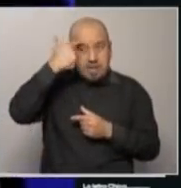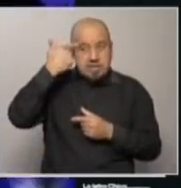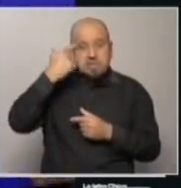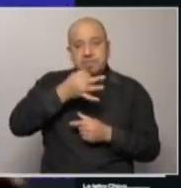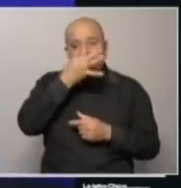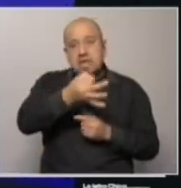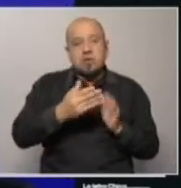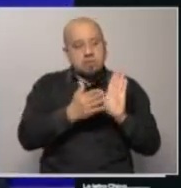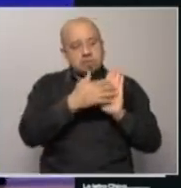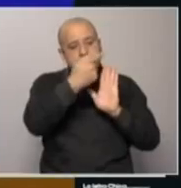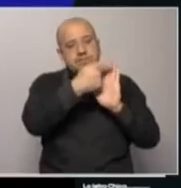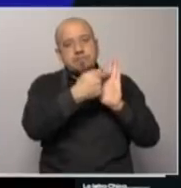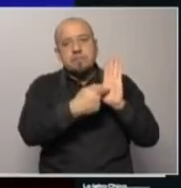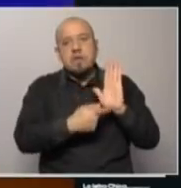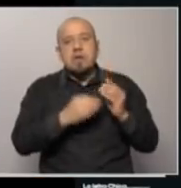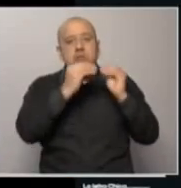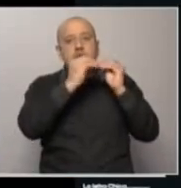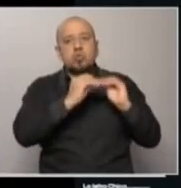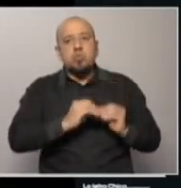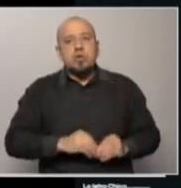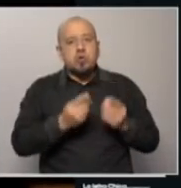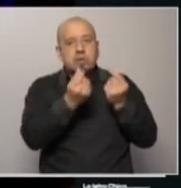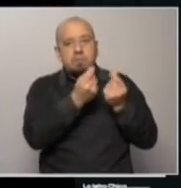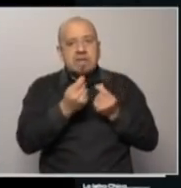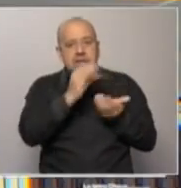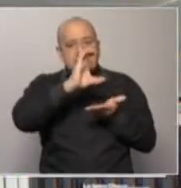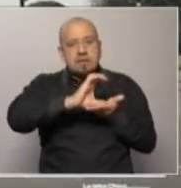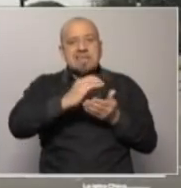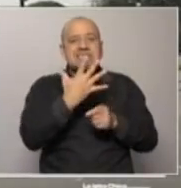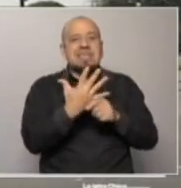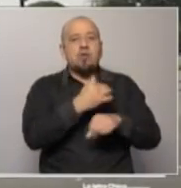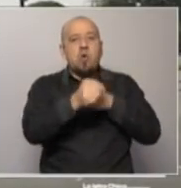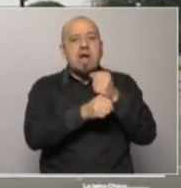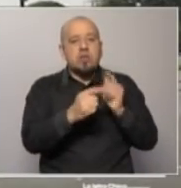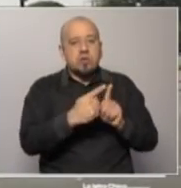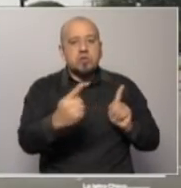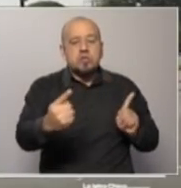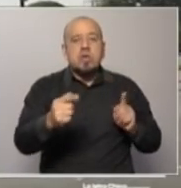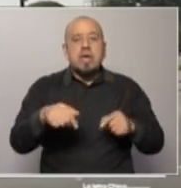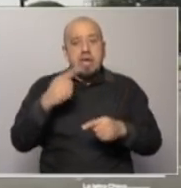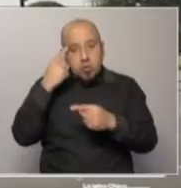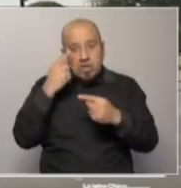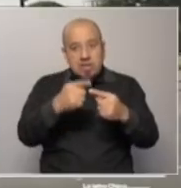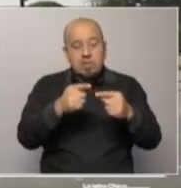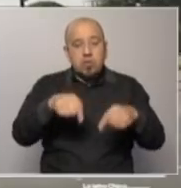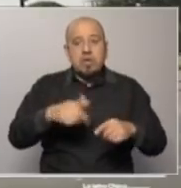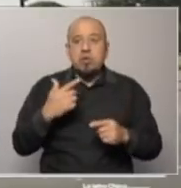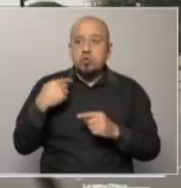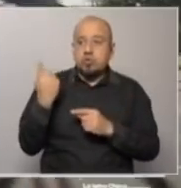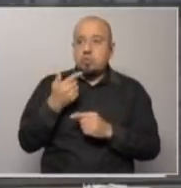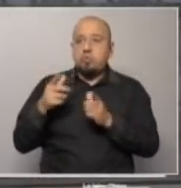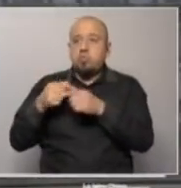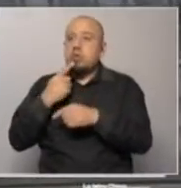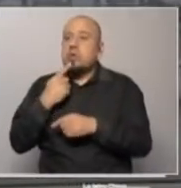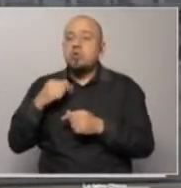anunció los lineamientos del proyecto de presupuesto quinquenal que se enviará al Parlamento a fin de mes. El objetivo de los legisladores es votar el presupuesto en la Cámara